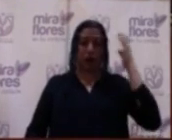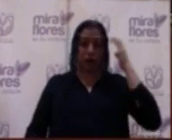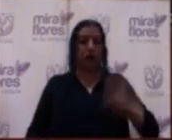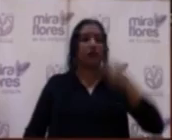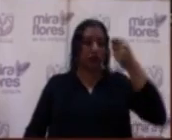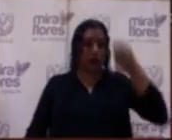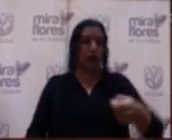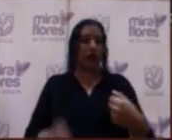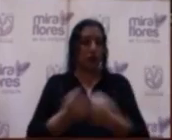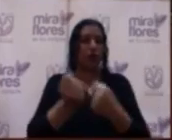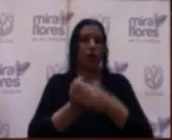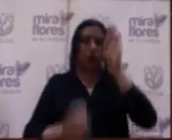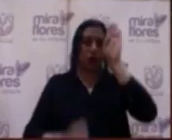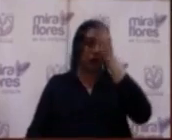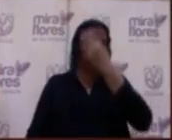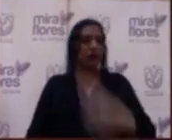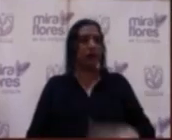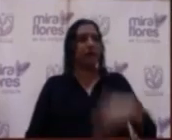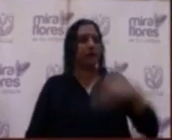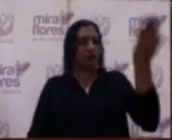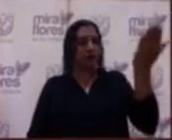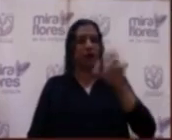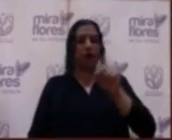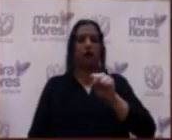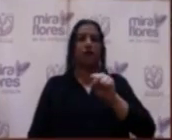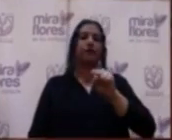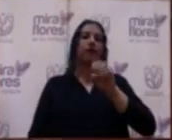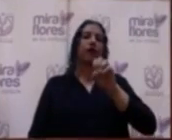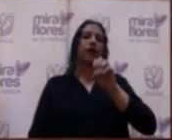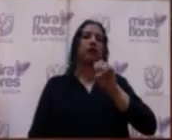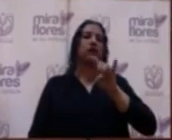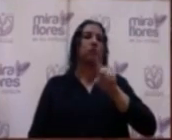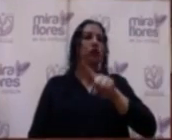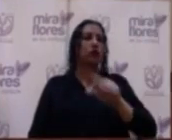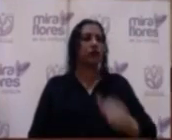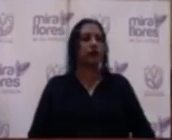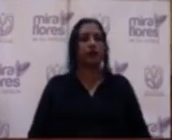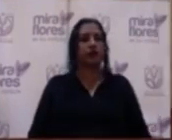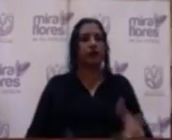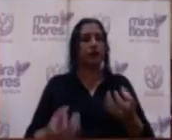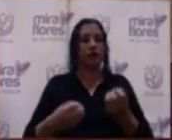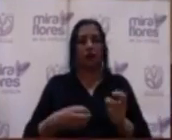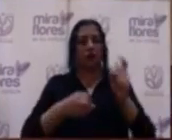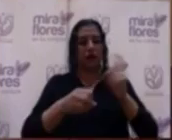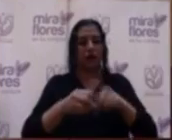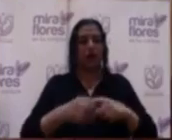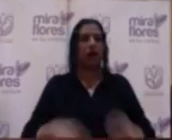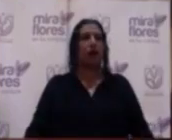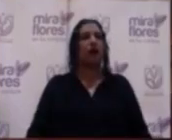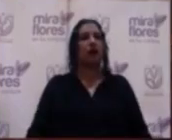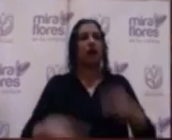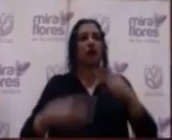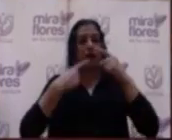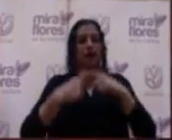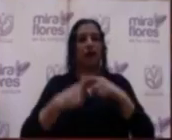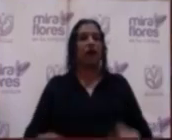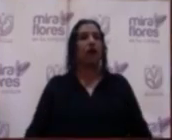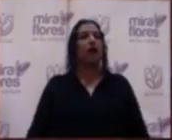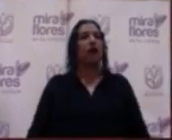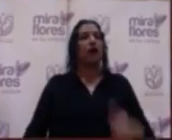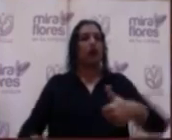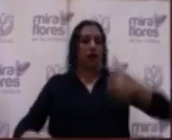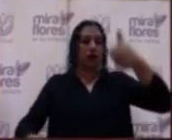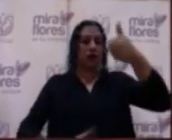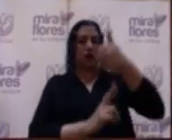Miraflores. Muy bien, sí, señor Sousa. Sí, buenos días. No quería intervenir justamente respecto al comentario de la regidora. Me parece